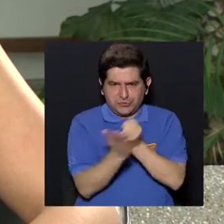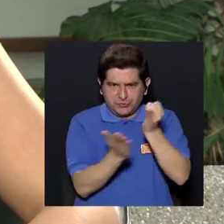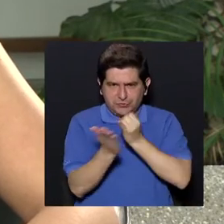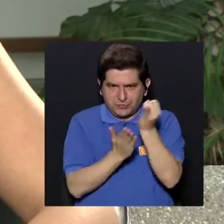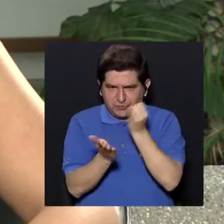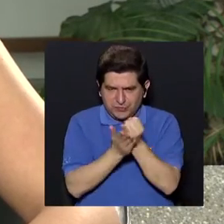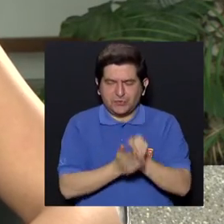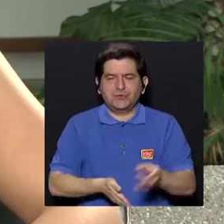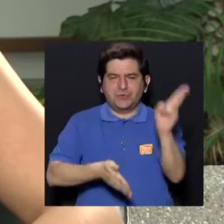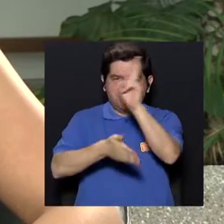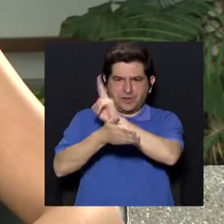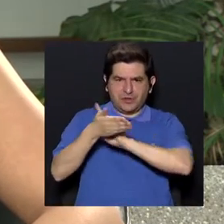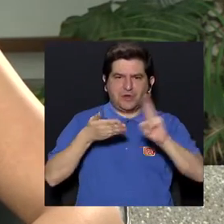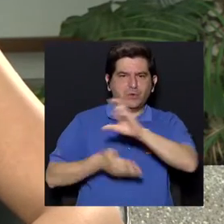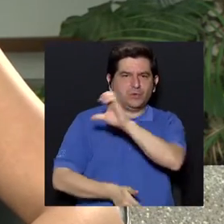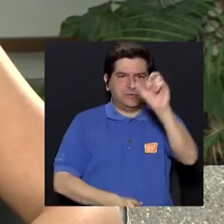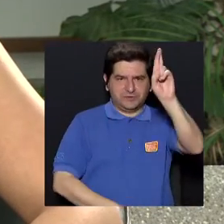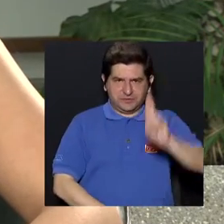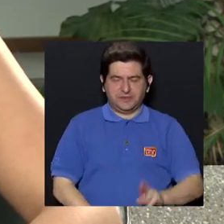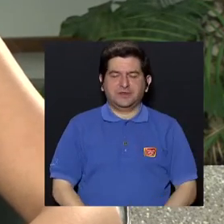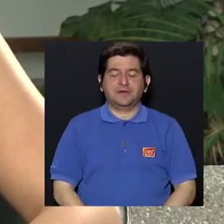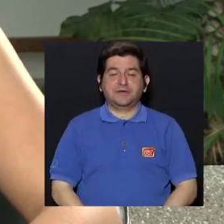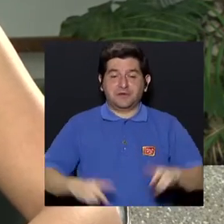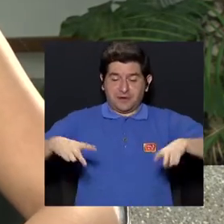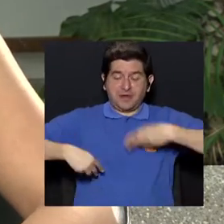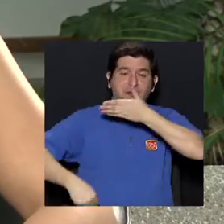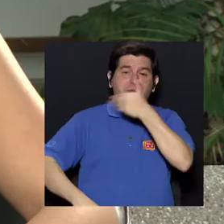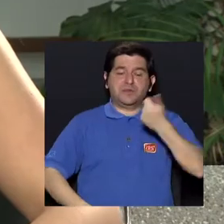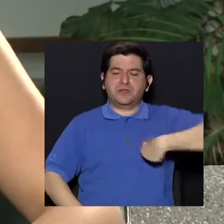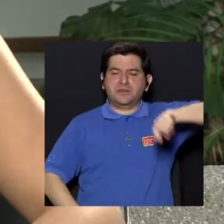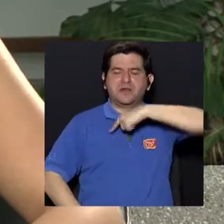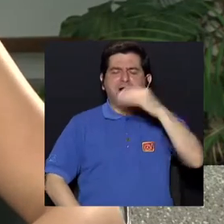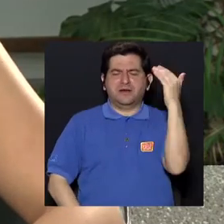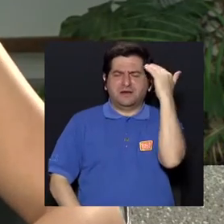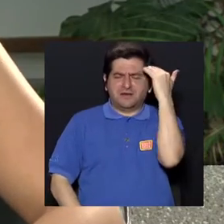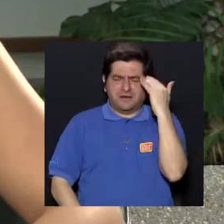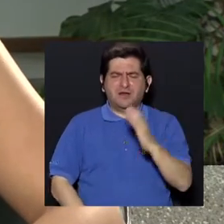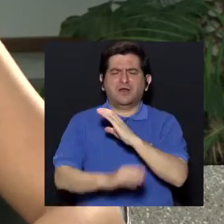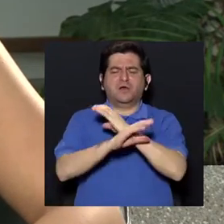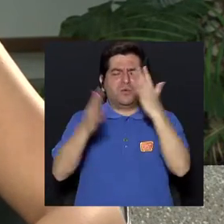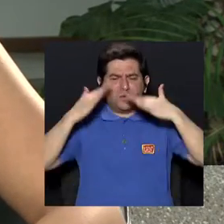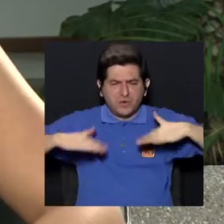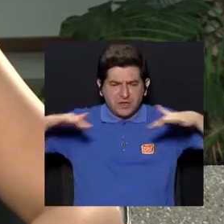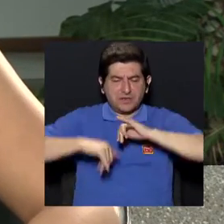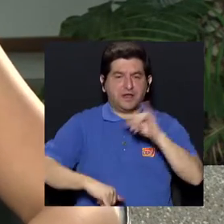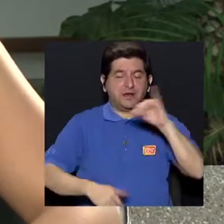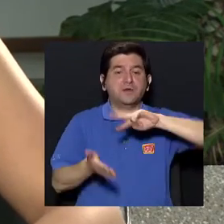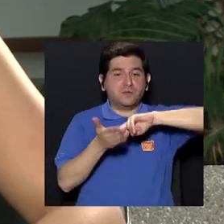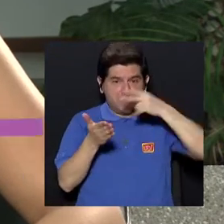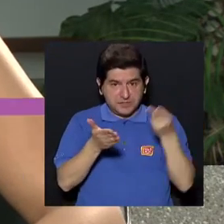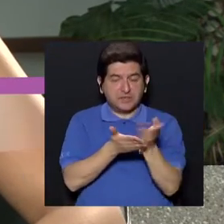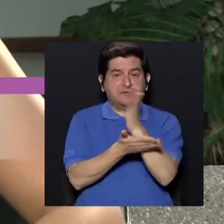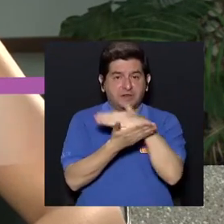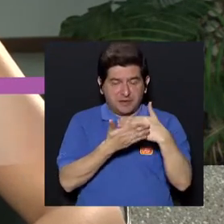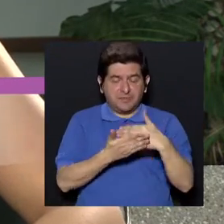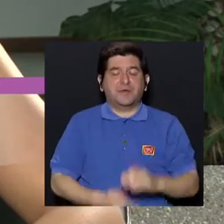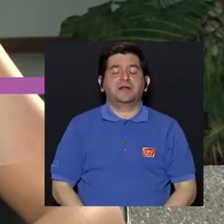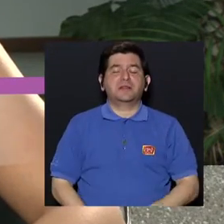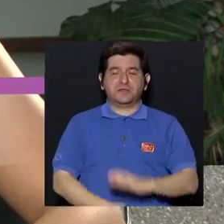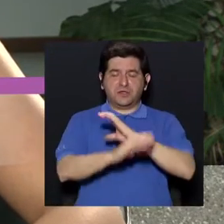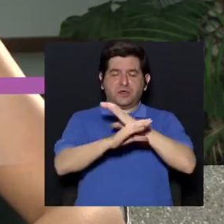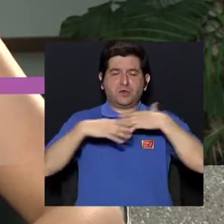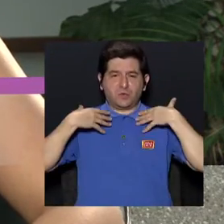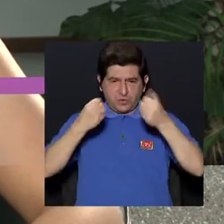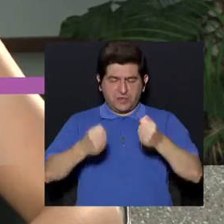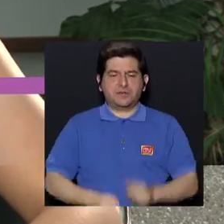Investigación de la Universidad de Costa Rica. En Vivir Mejor estamos conscientes de que cuidar el ambiente también es parte de cuidar nuestra salud